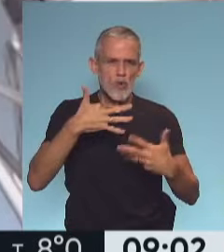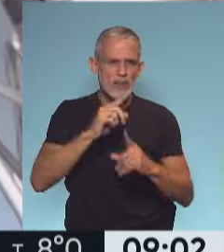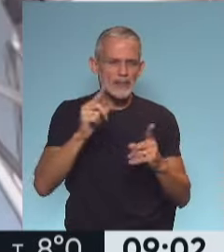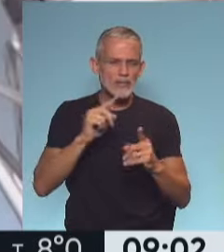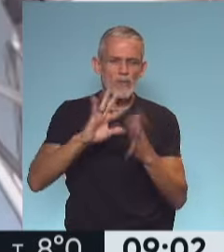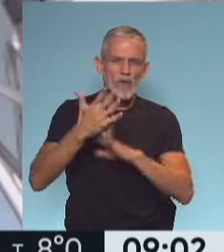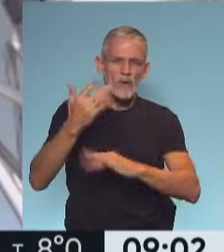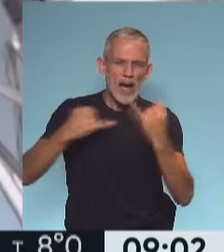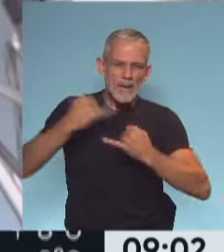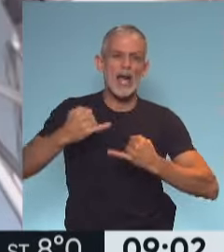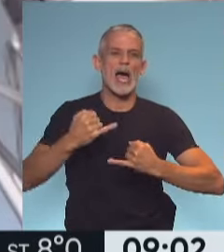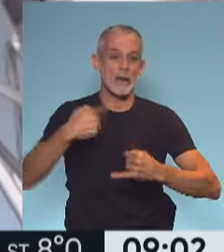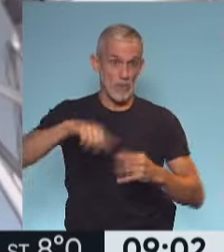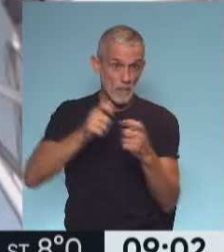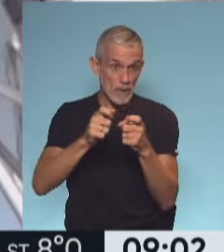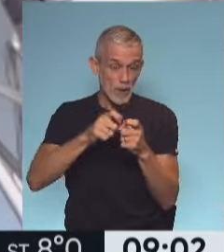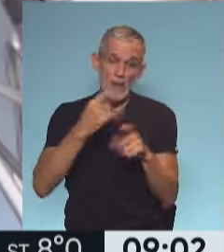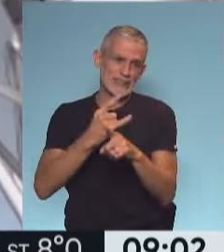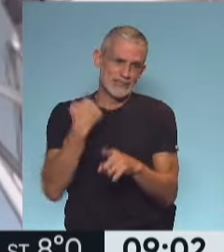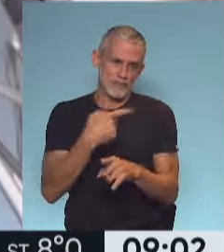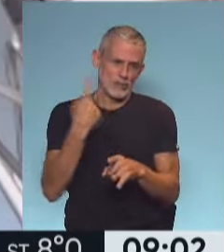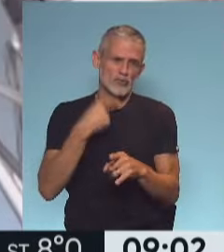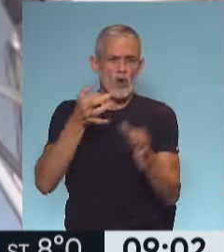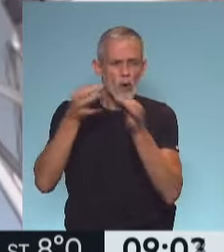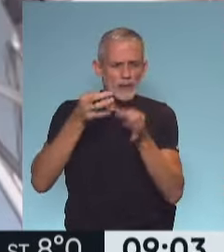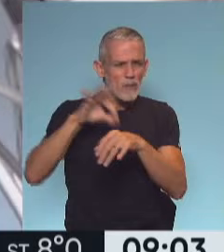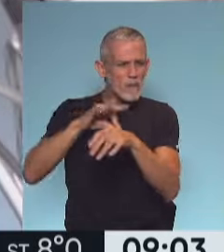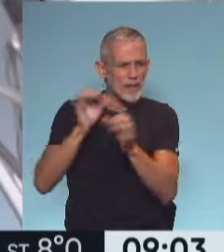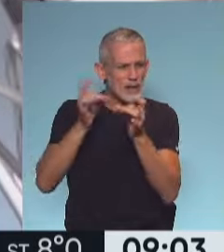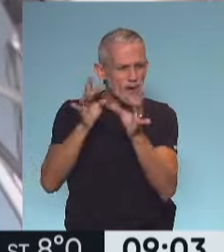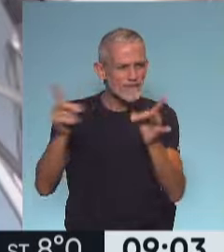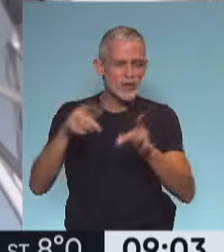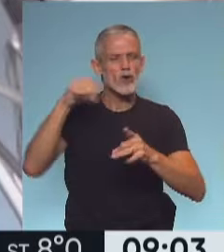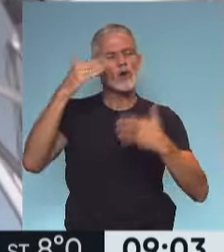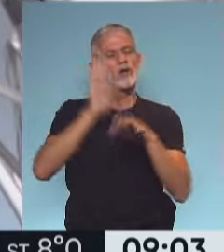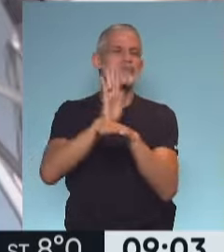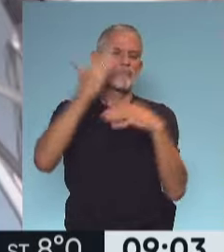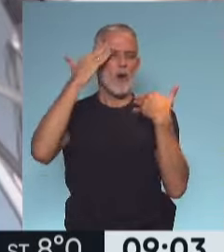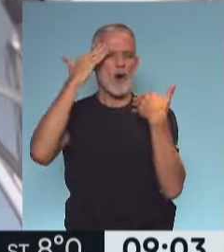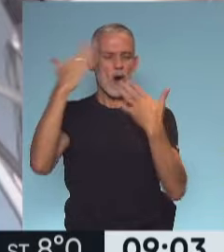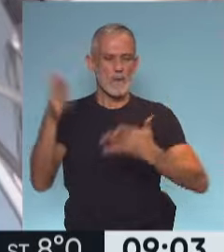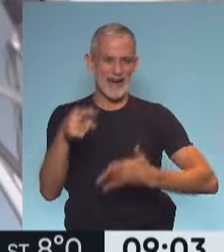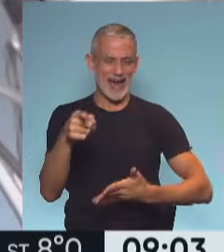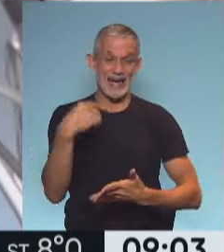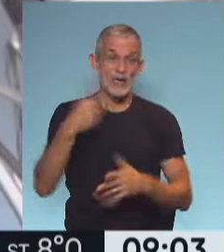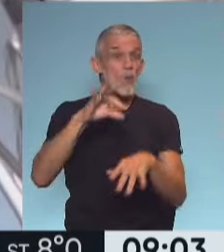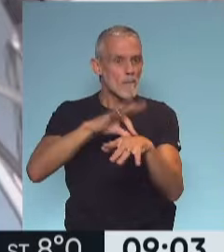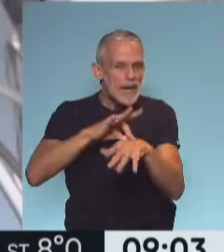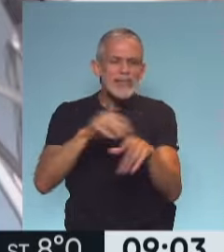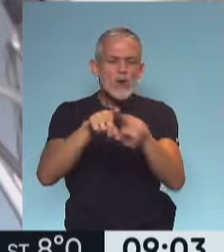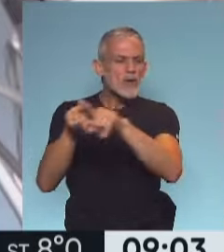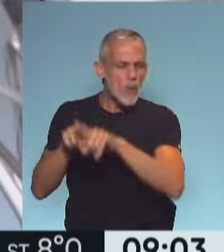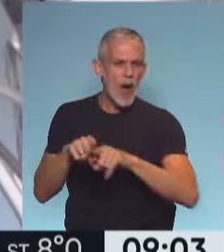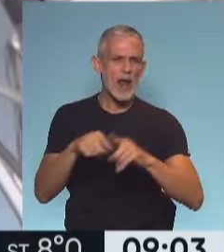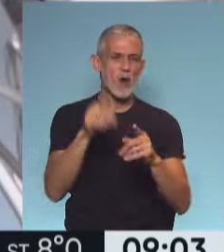sencilla. Este es un programa en el que constantemente tenemos la posibilidad de charlar con ellos y hoy queremos rendirles este homenaje. Porque así como los médicos y